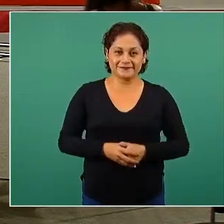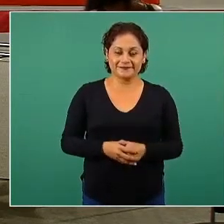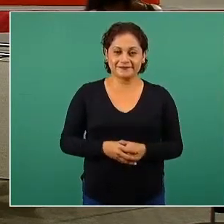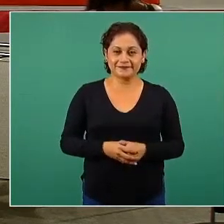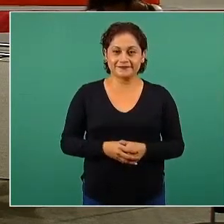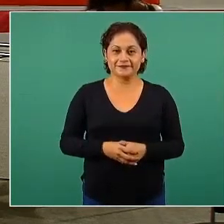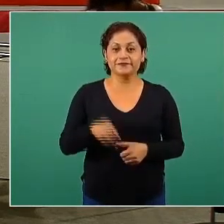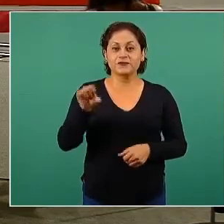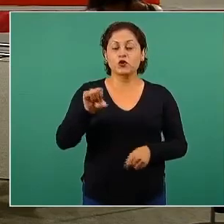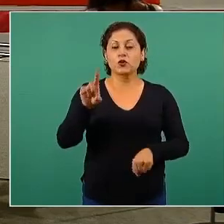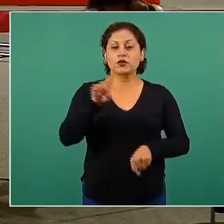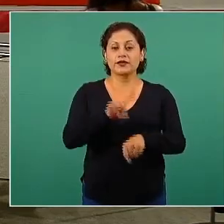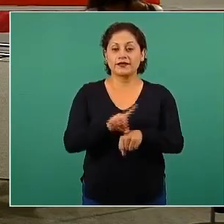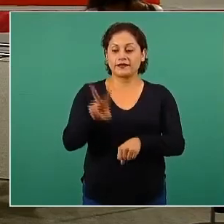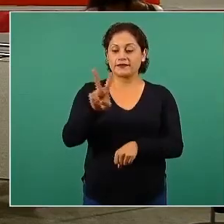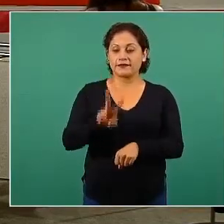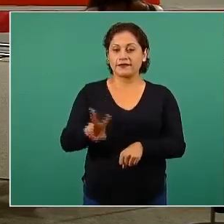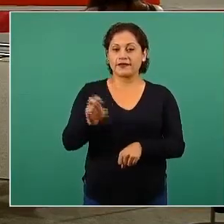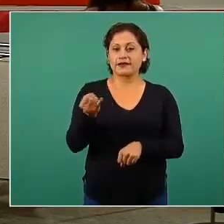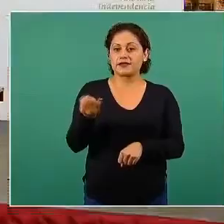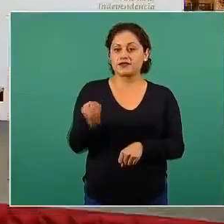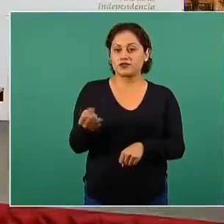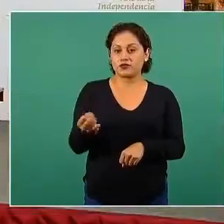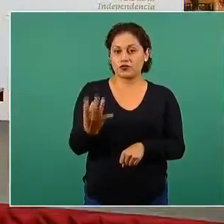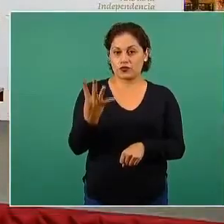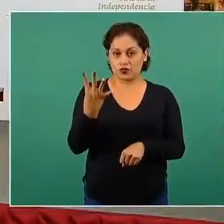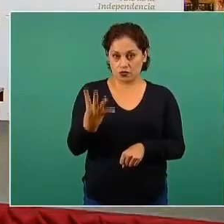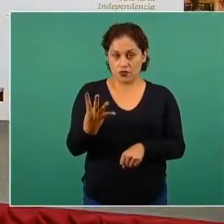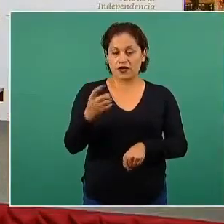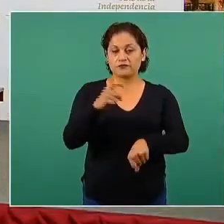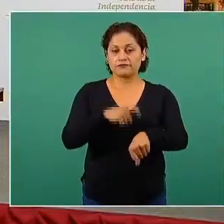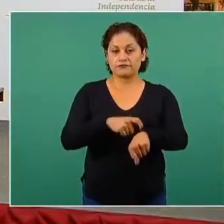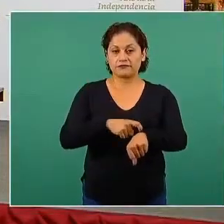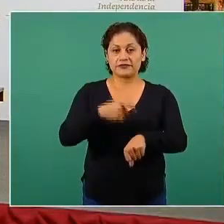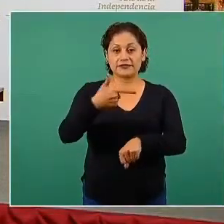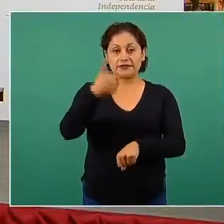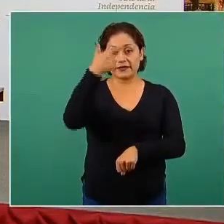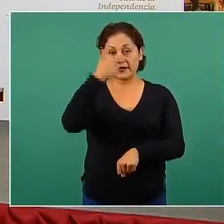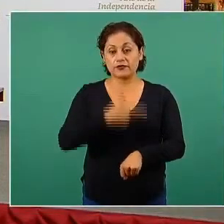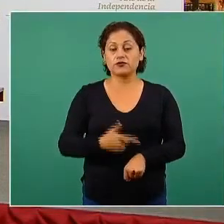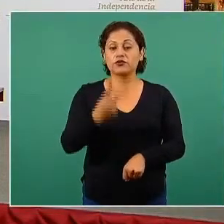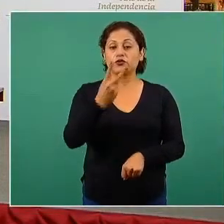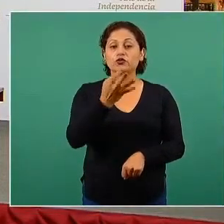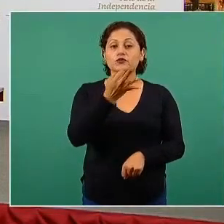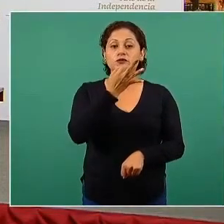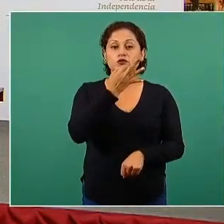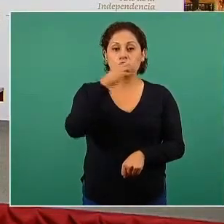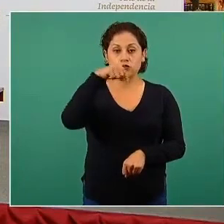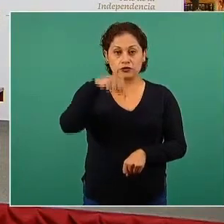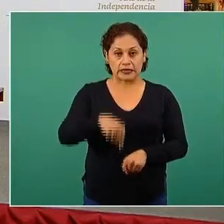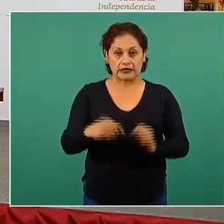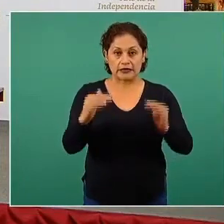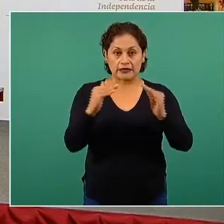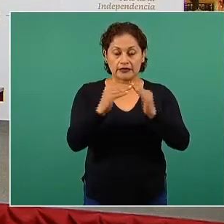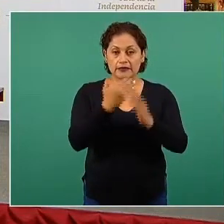Hoy es viernes 4 de junio, son las 19 horas con dos minutos, estamos en Palacio Nacional,